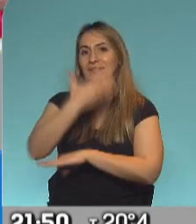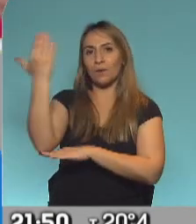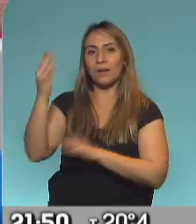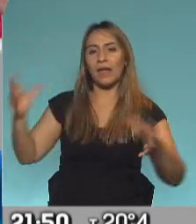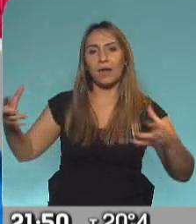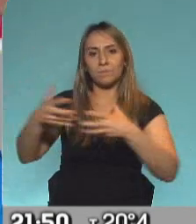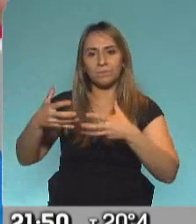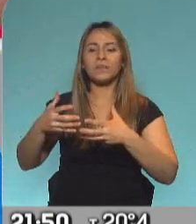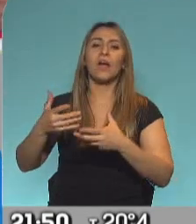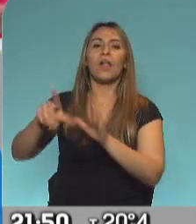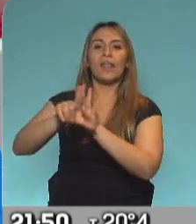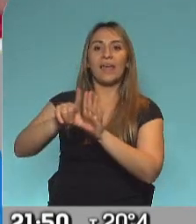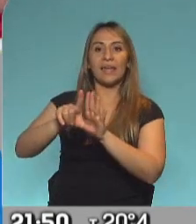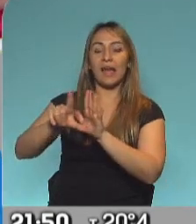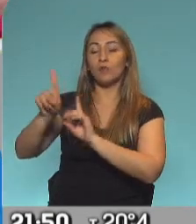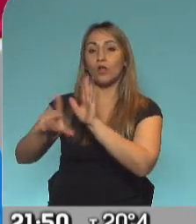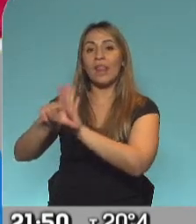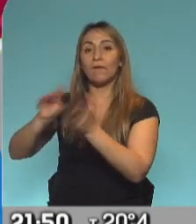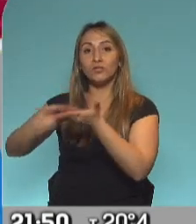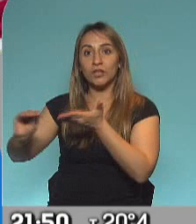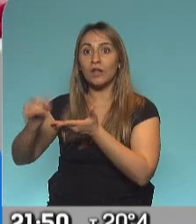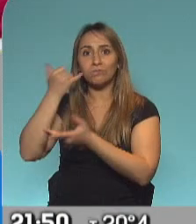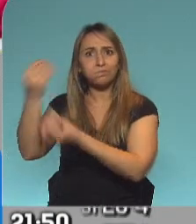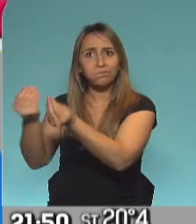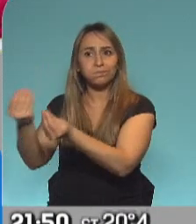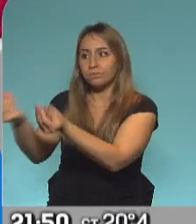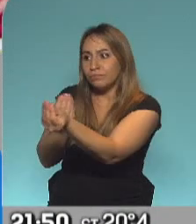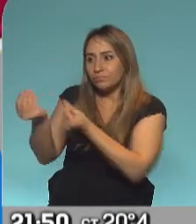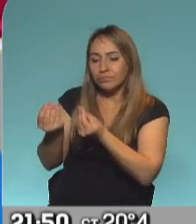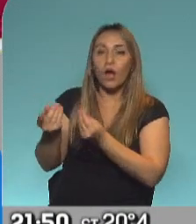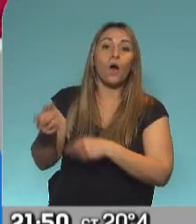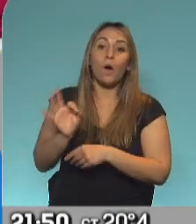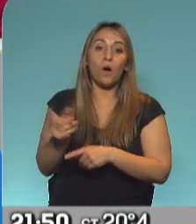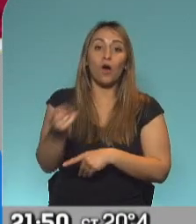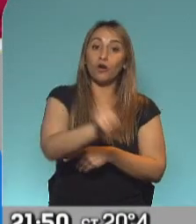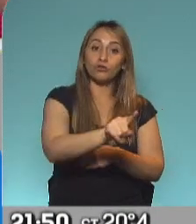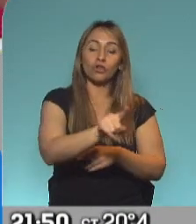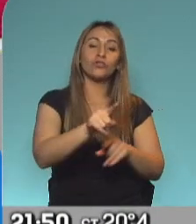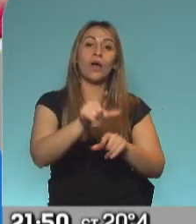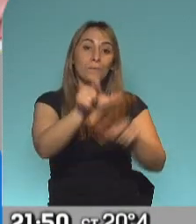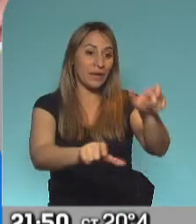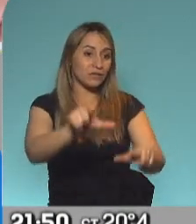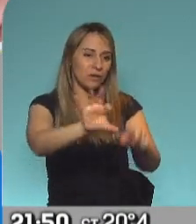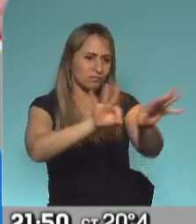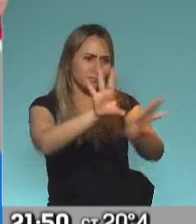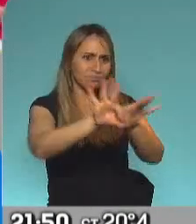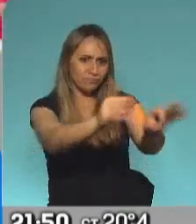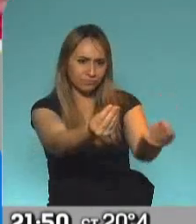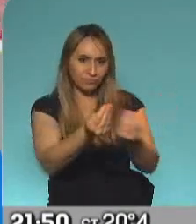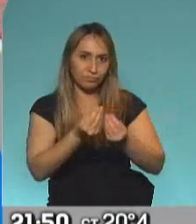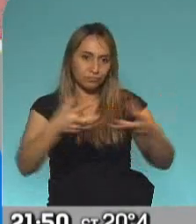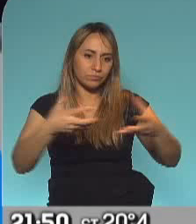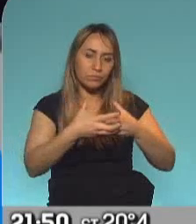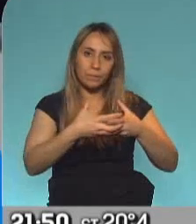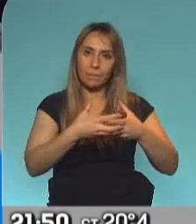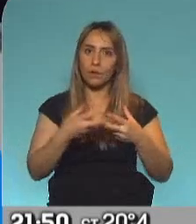también con legisladores que ya estén en funciones. O por el contrario, que sean ciudadanos electos solamente para este cargo. ¿Es el mejor paso